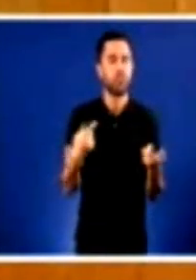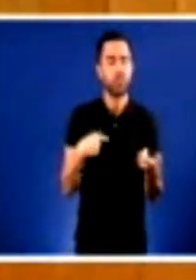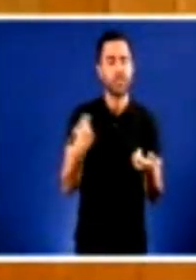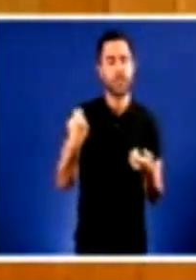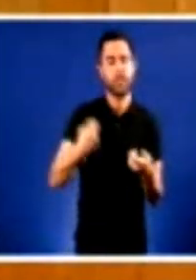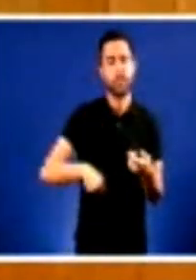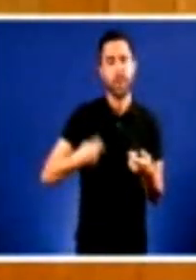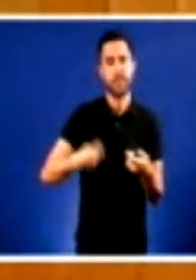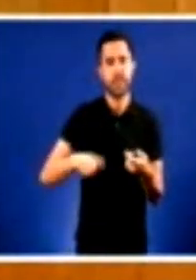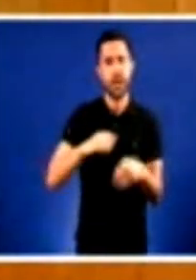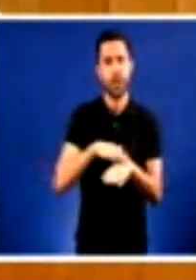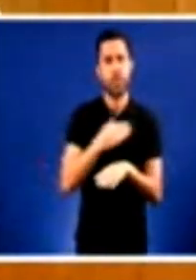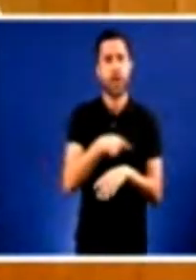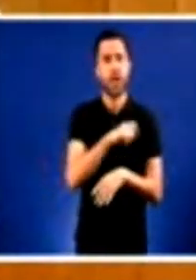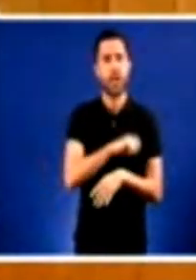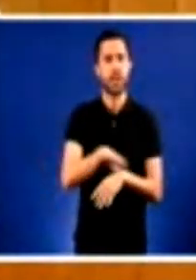para o propio Estado.